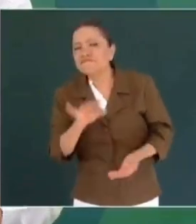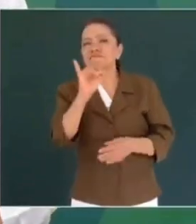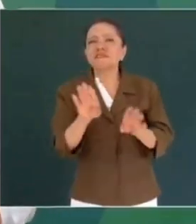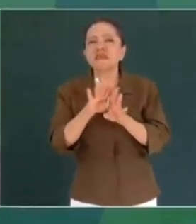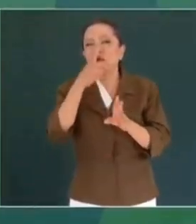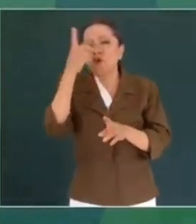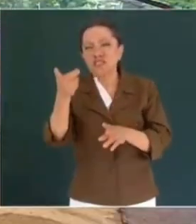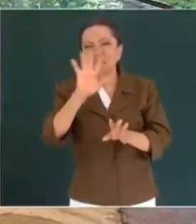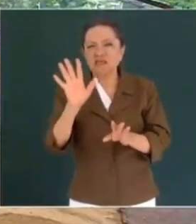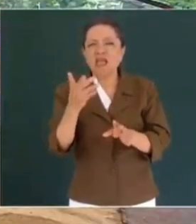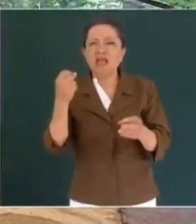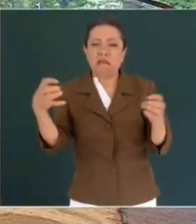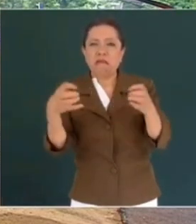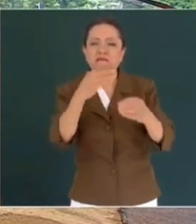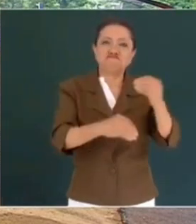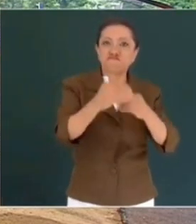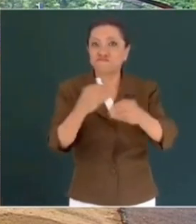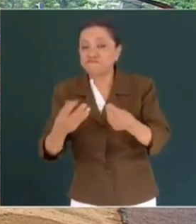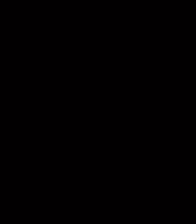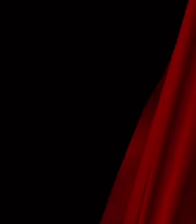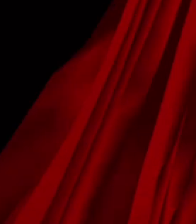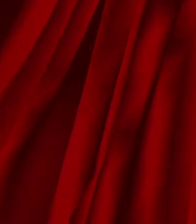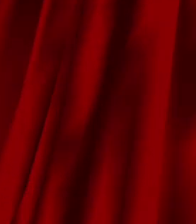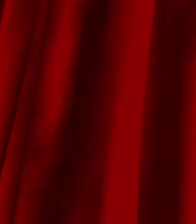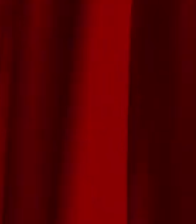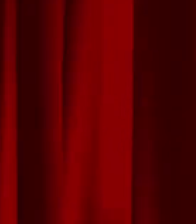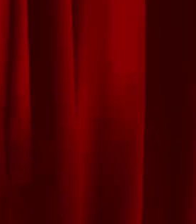Dicen a mi pueblo por algo será. Entonces hay que verlo con cuidado.